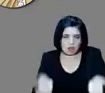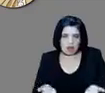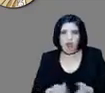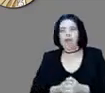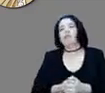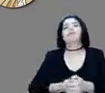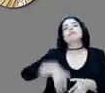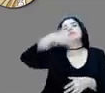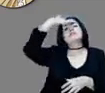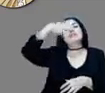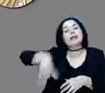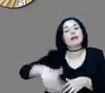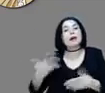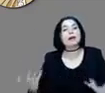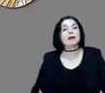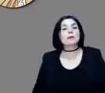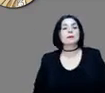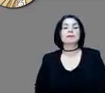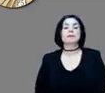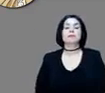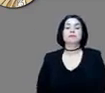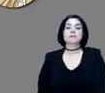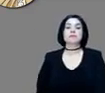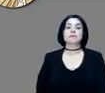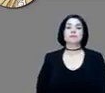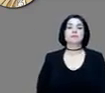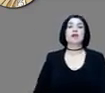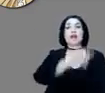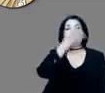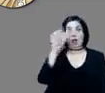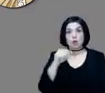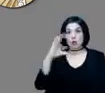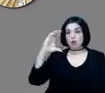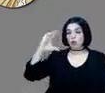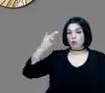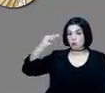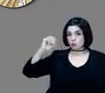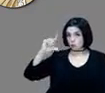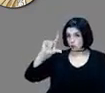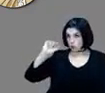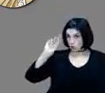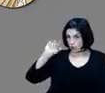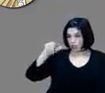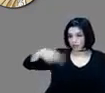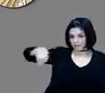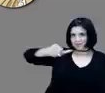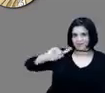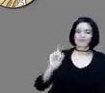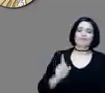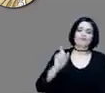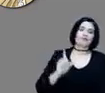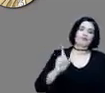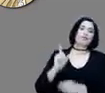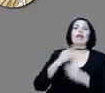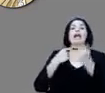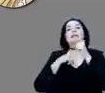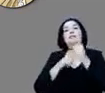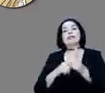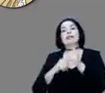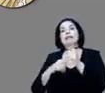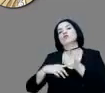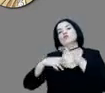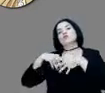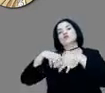llegan después de Cholula, siguen avanzando. Llegan precisamente a Iztapalapa,